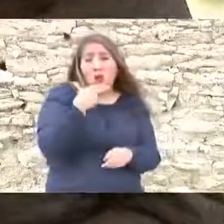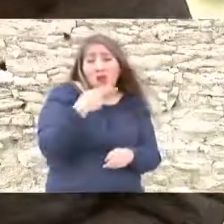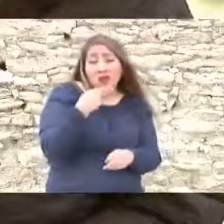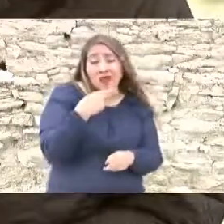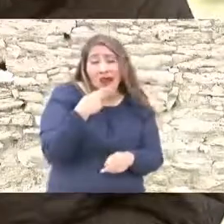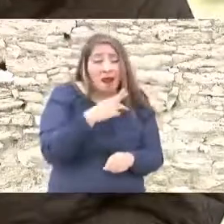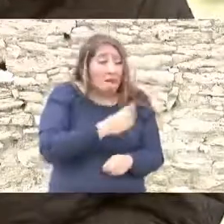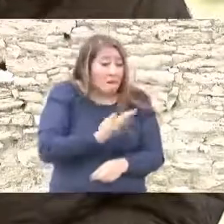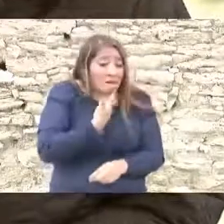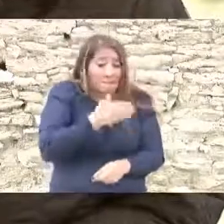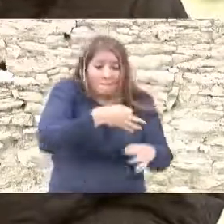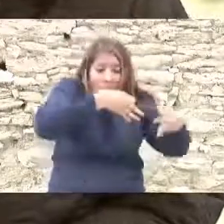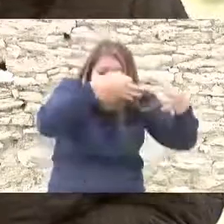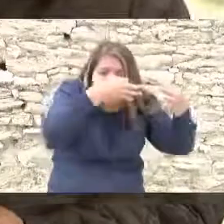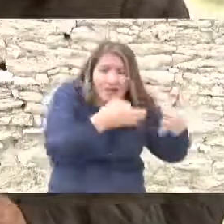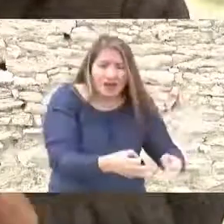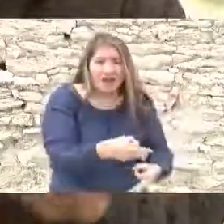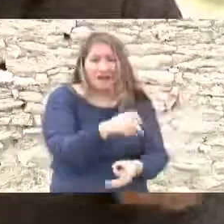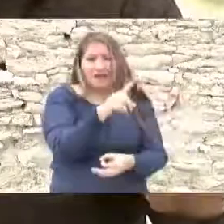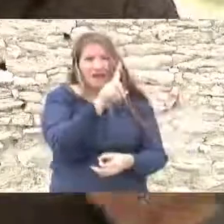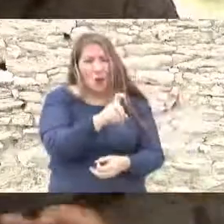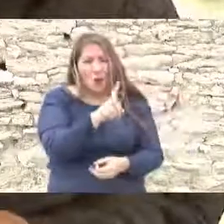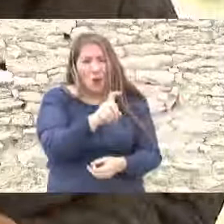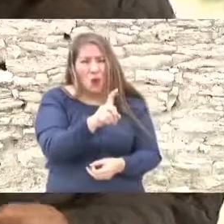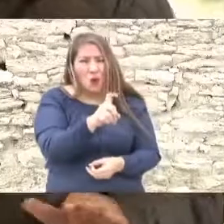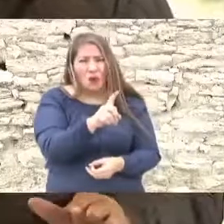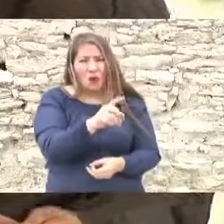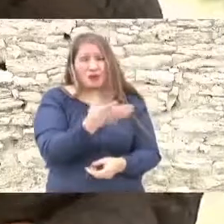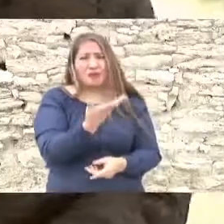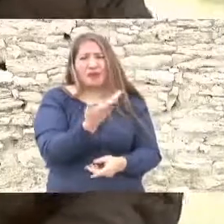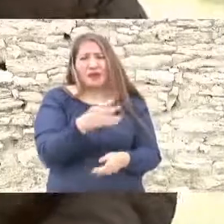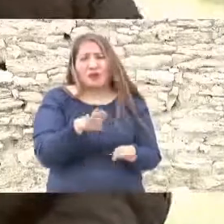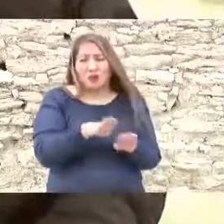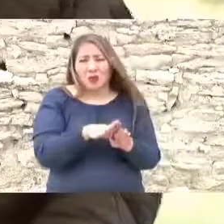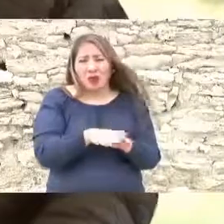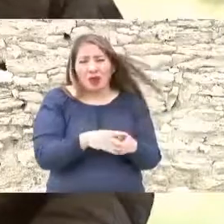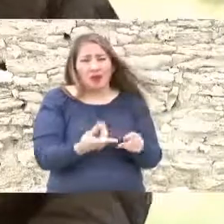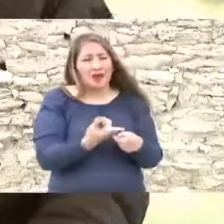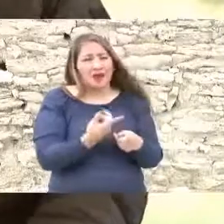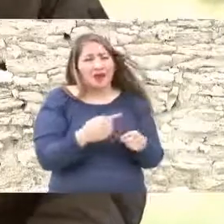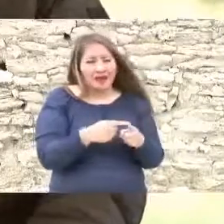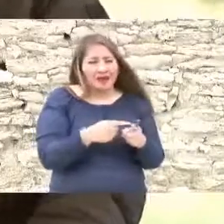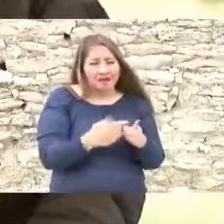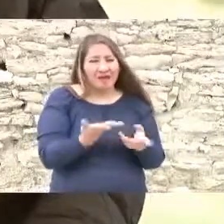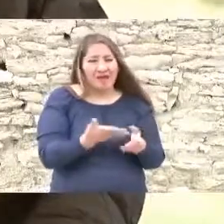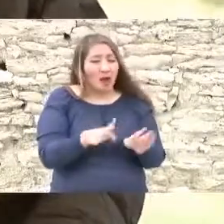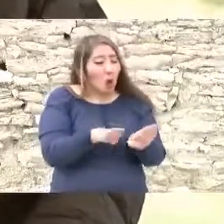agua tiene que ser una labor de concientización